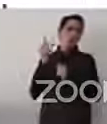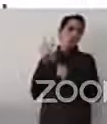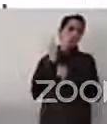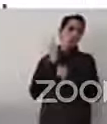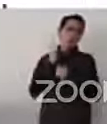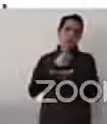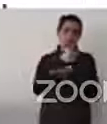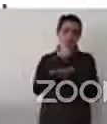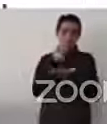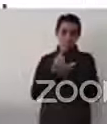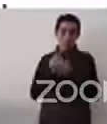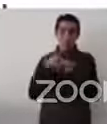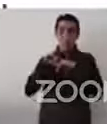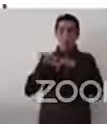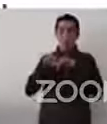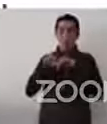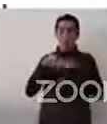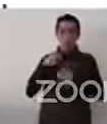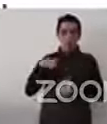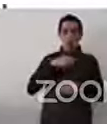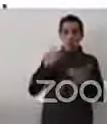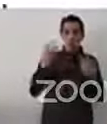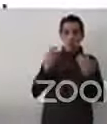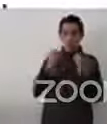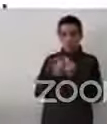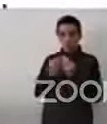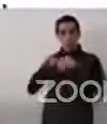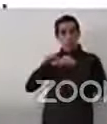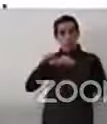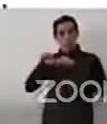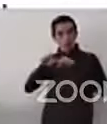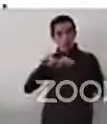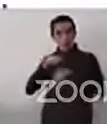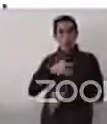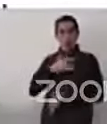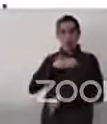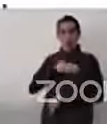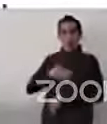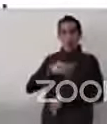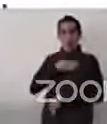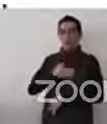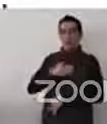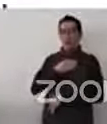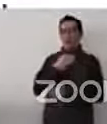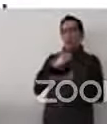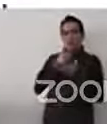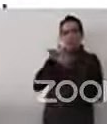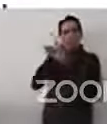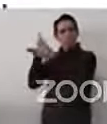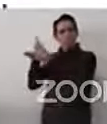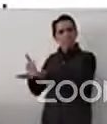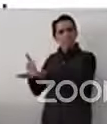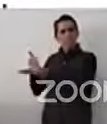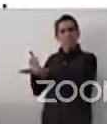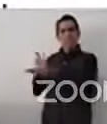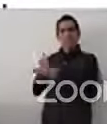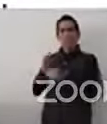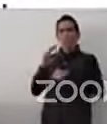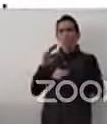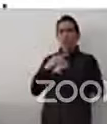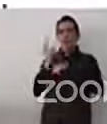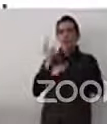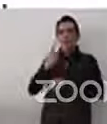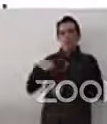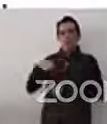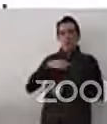es realmente gratificante también darles estas herramientas, porque no queremos que estas herramientas interamericanas se queden solamente